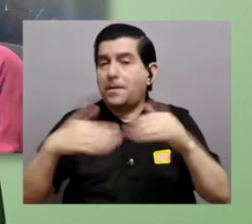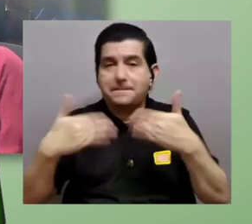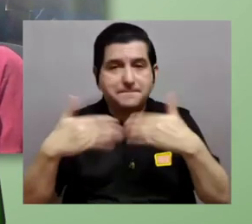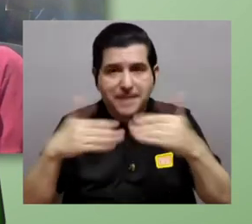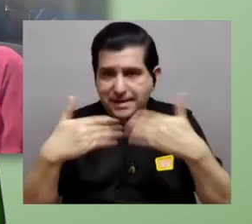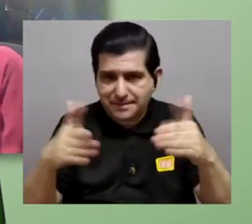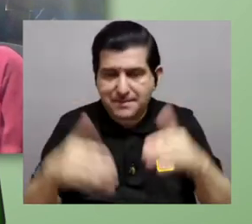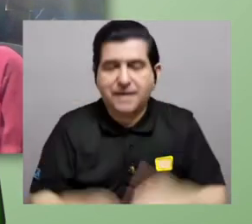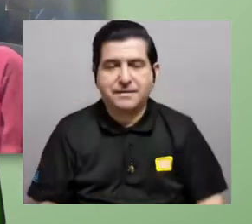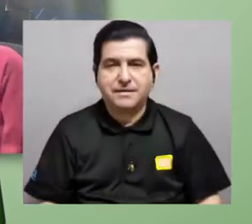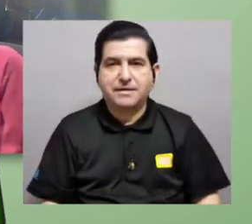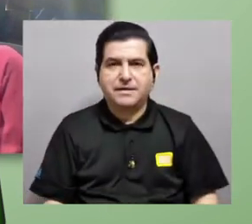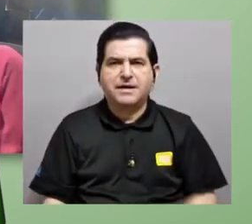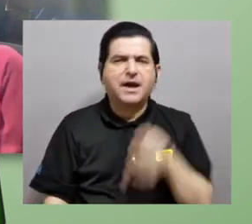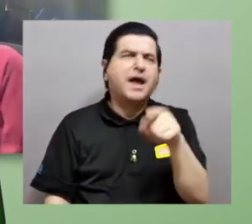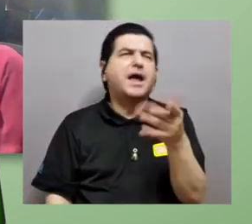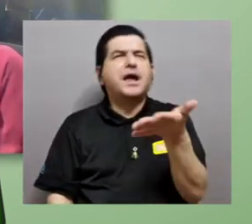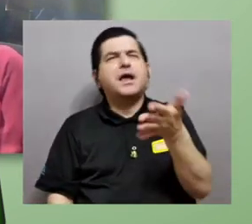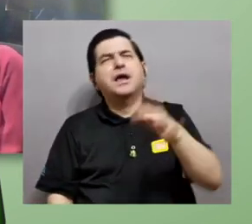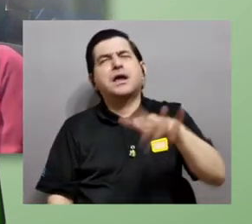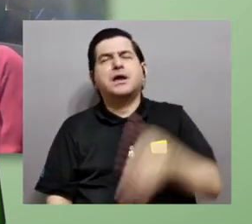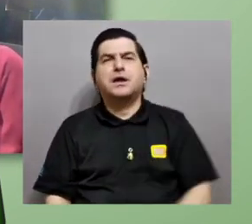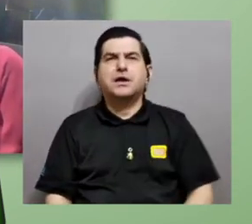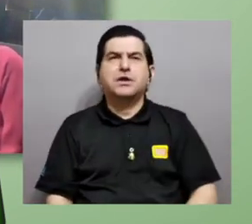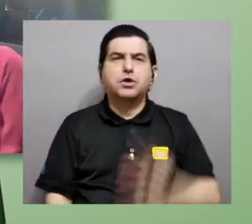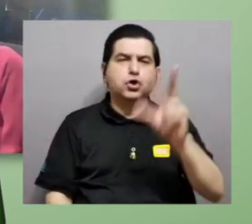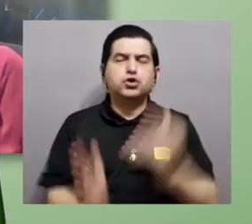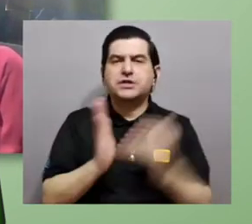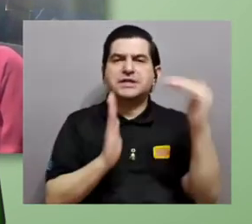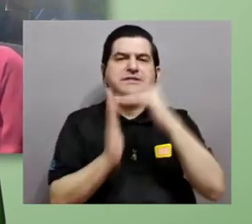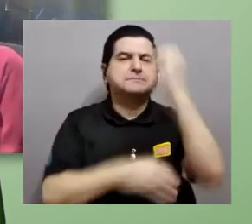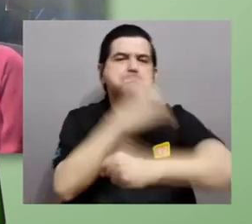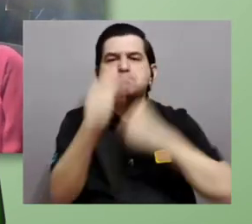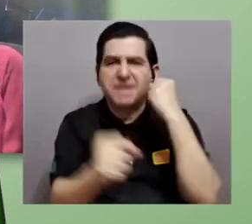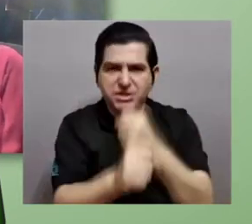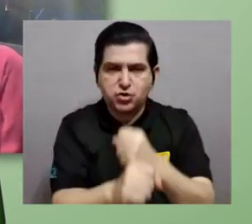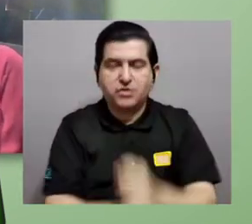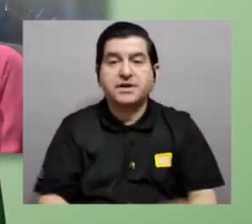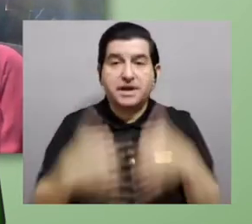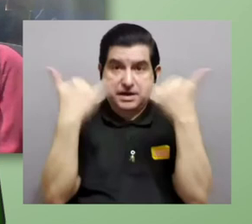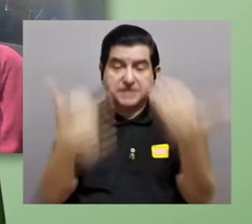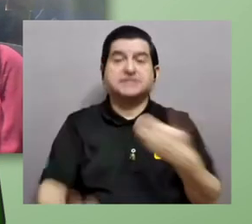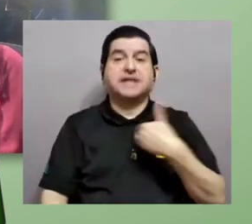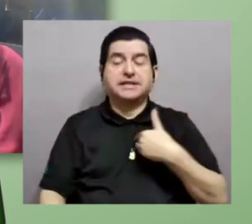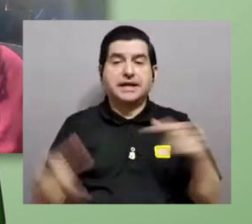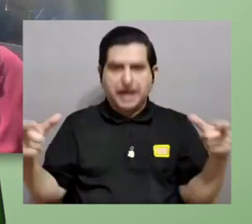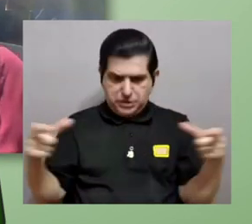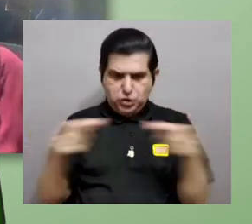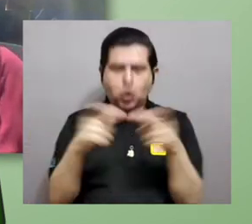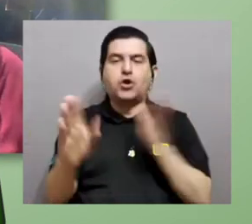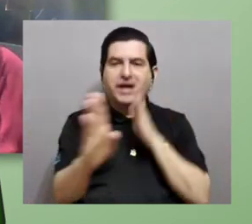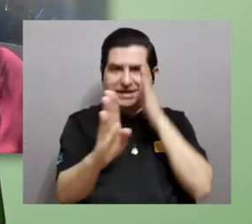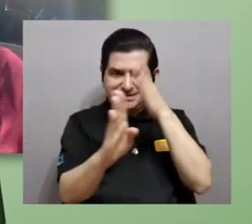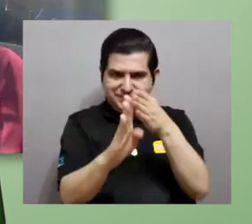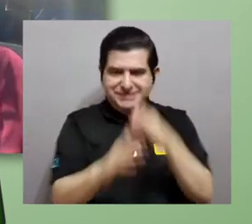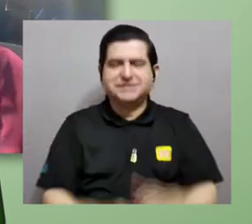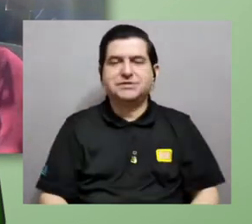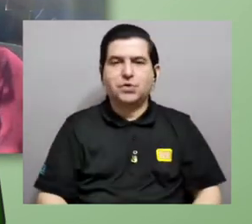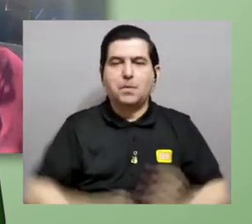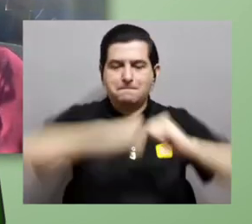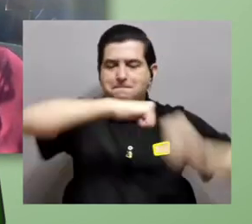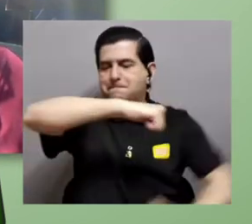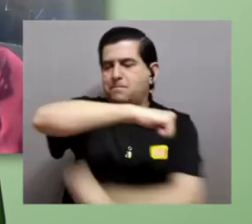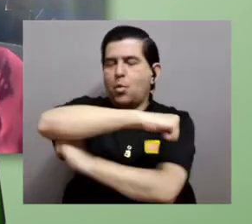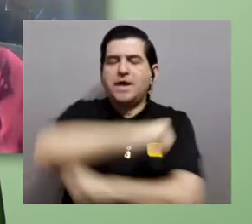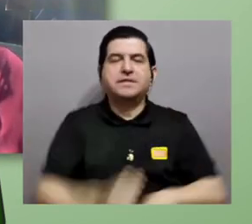en Costa Rica y en Panamá que se data aproximadamente de unos 3 millones de años entonces ahí ya sí hubo una conexión directa